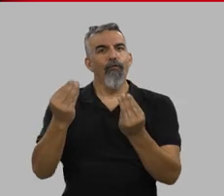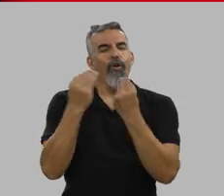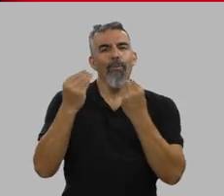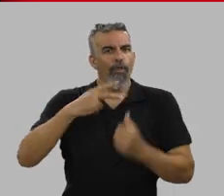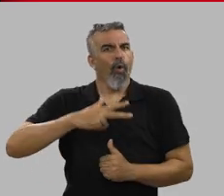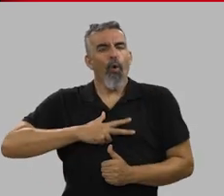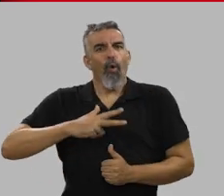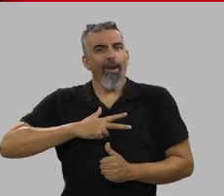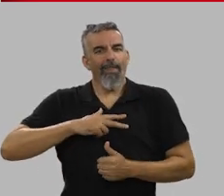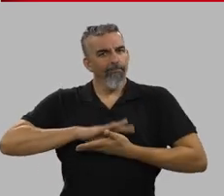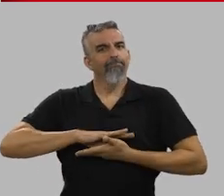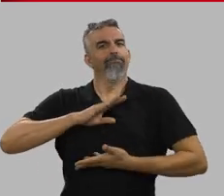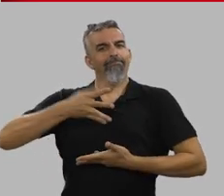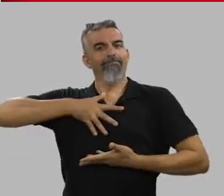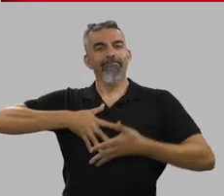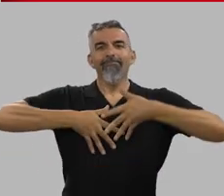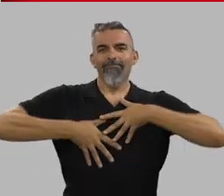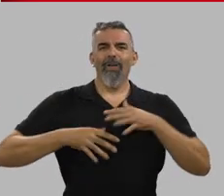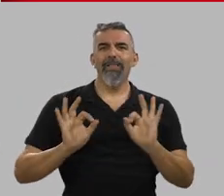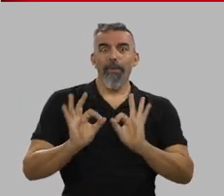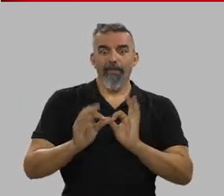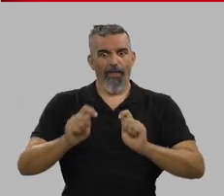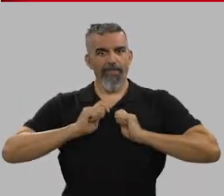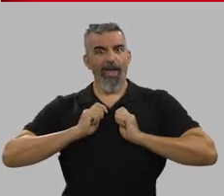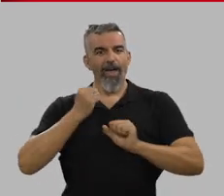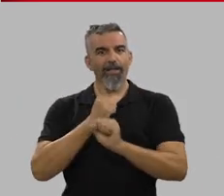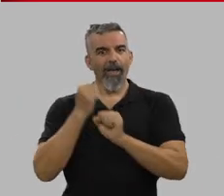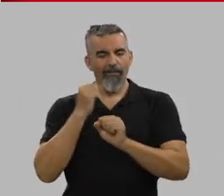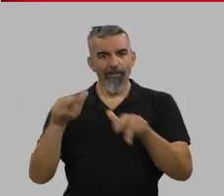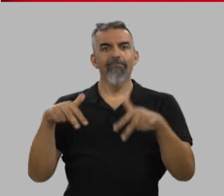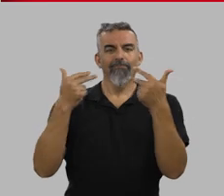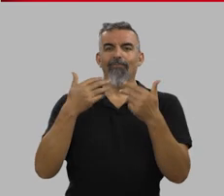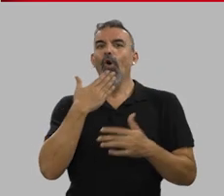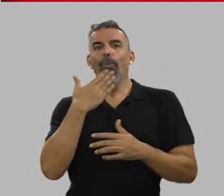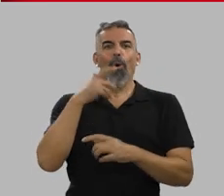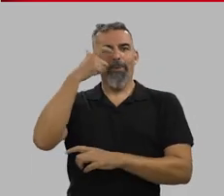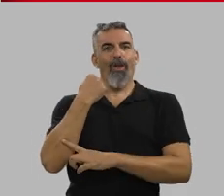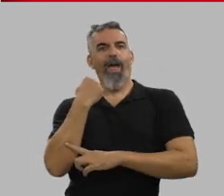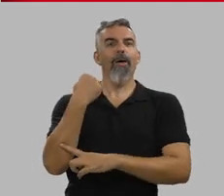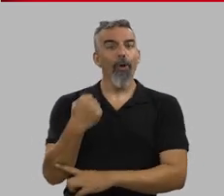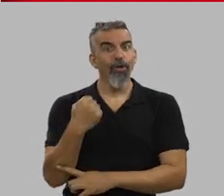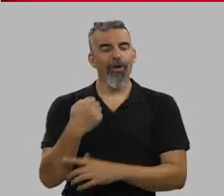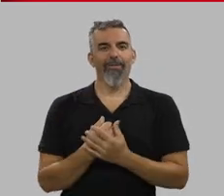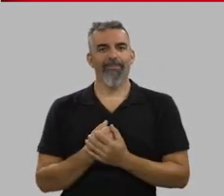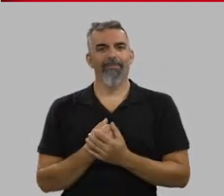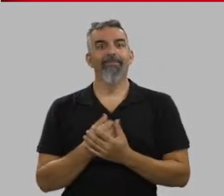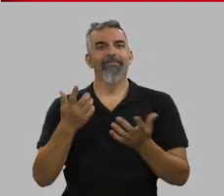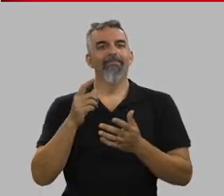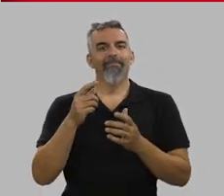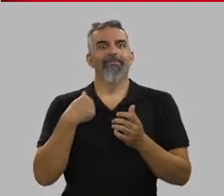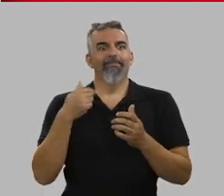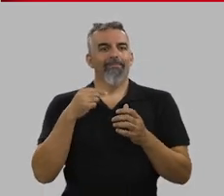he adquirido una formación jurídica específica que me ha permitido trabajar como personal de apoyo en